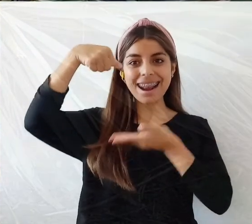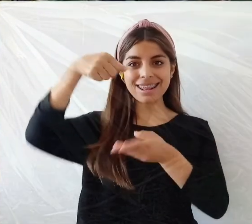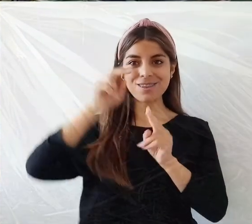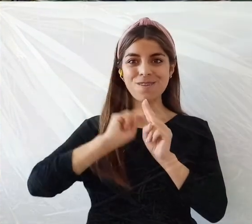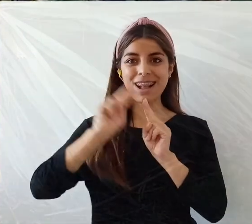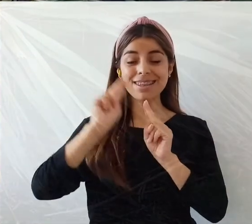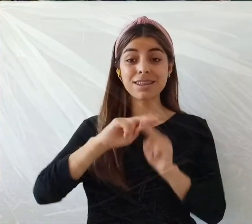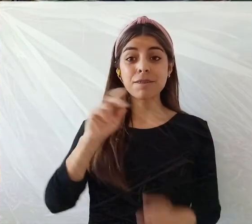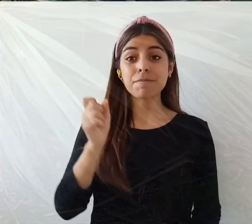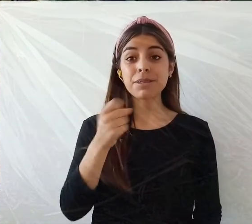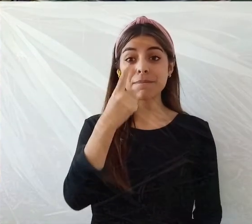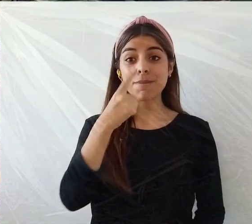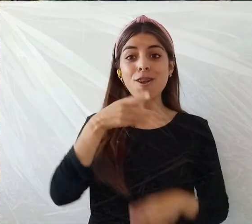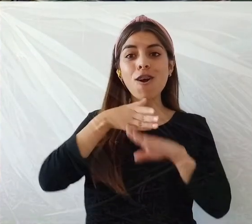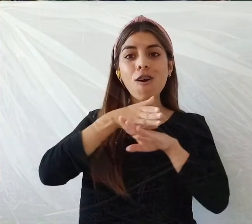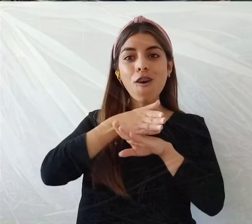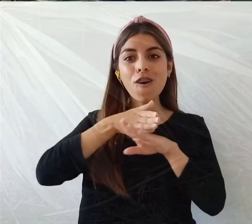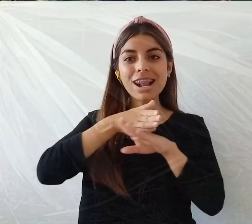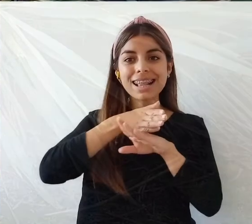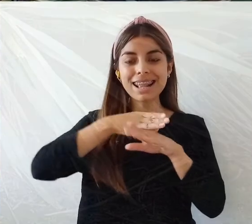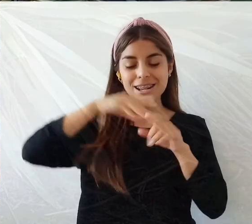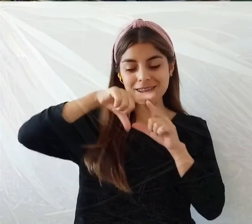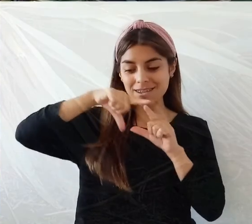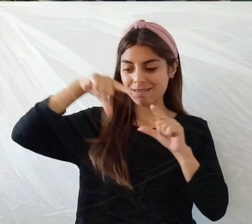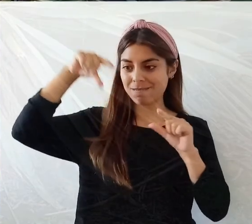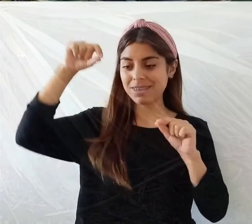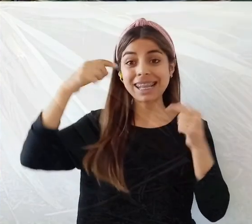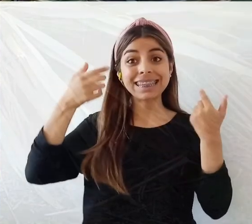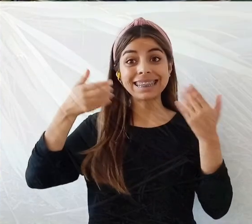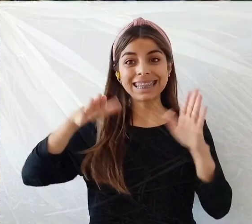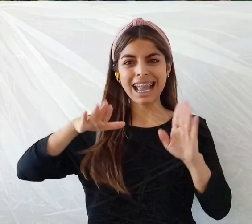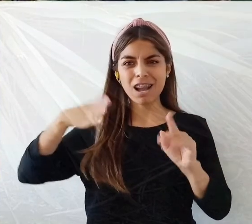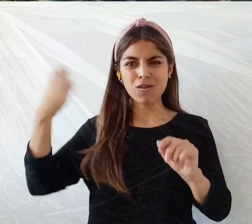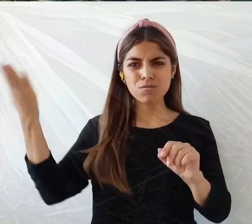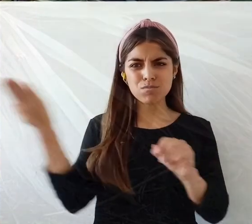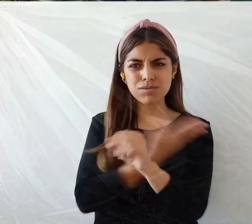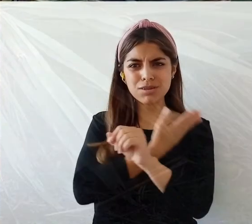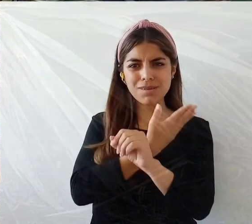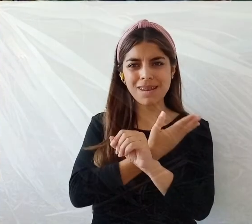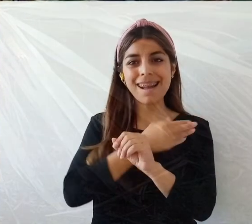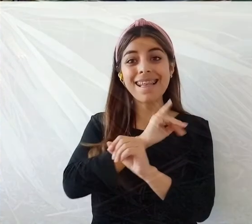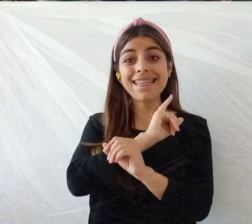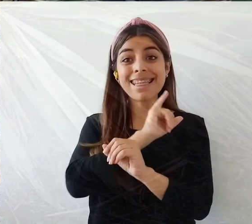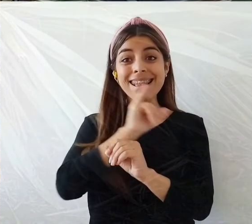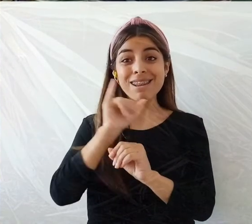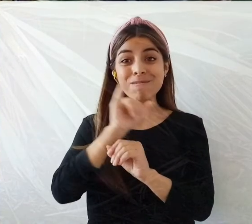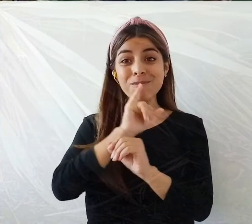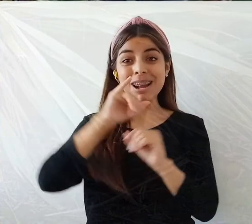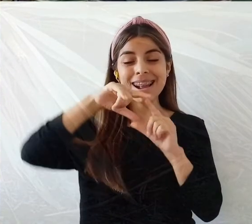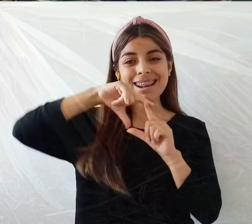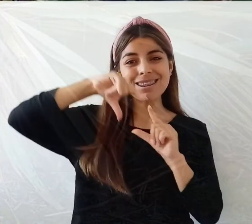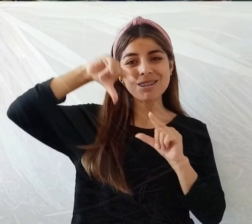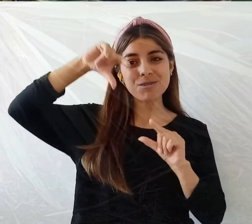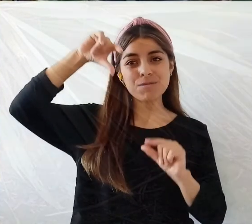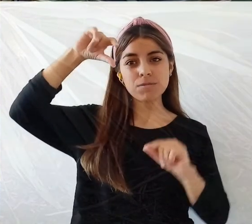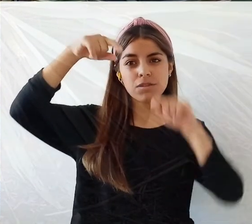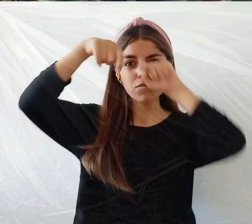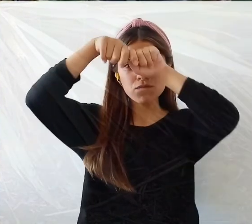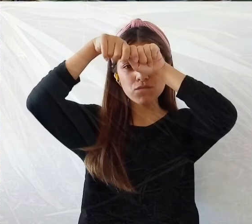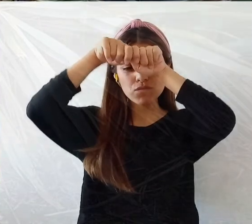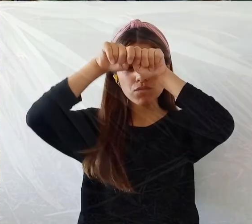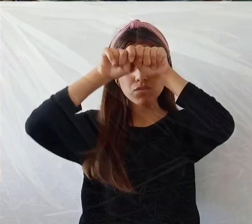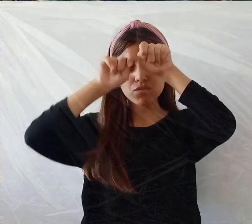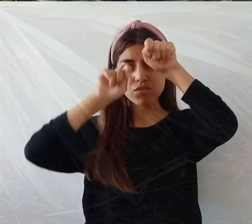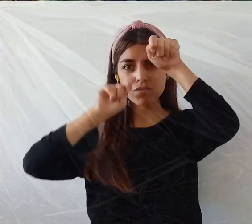sacamos, lo cortamos y acá como ya tenemos cortadita, después se hace tiras para secar.